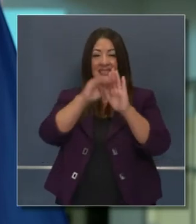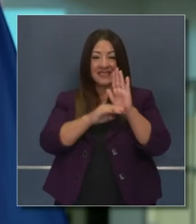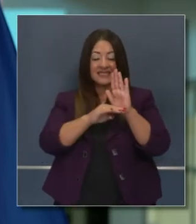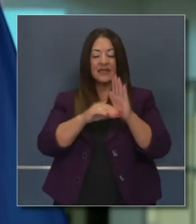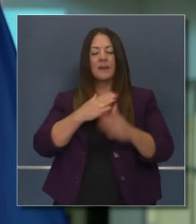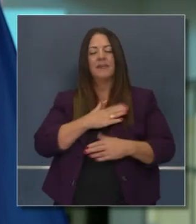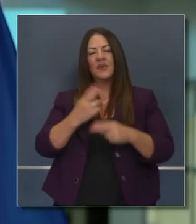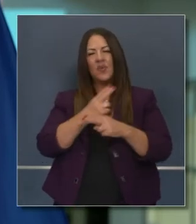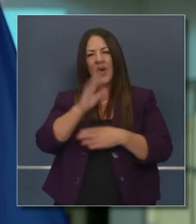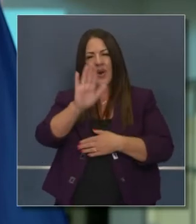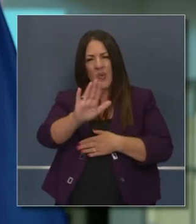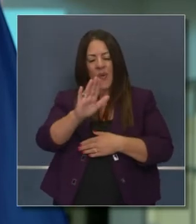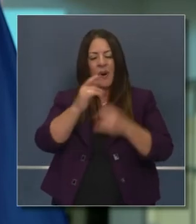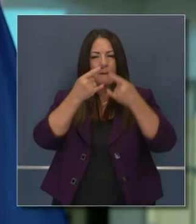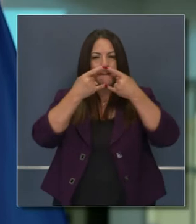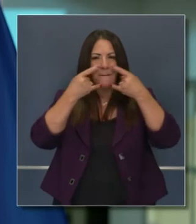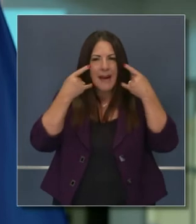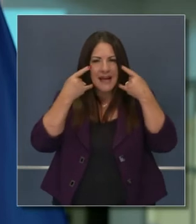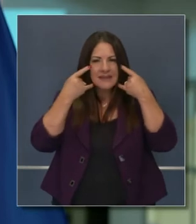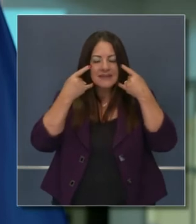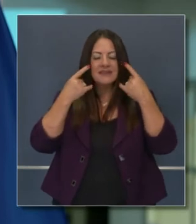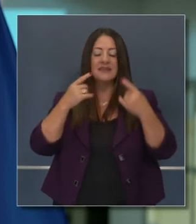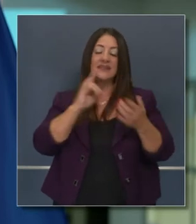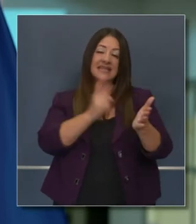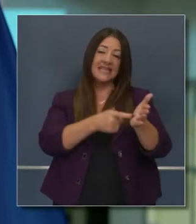que ven en esta lista. Usen su mascarilla.